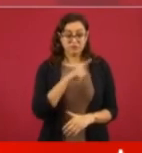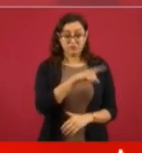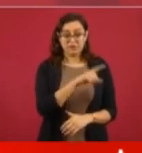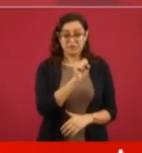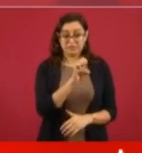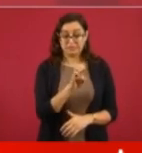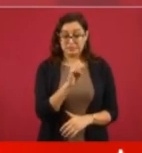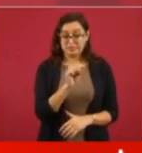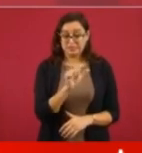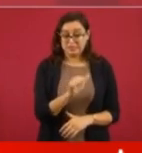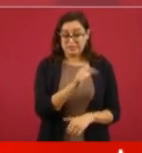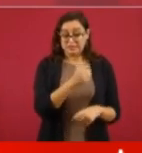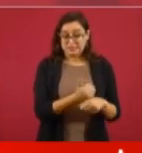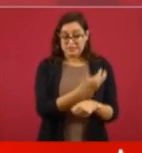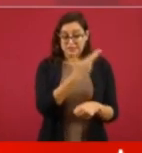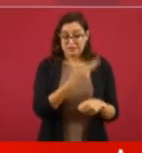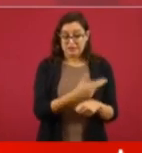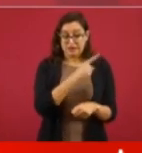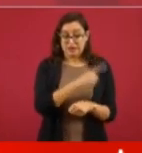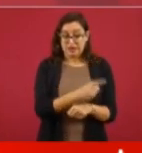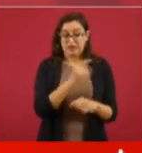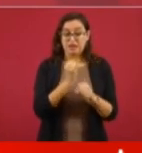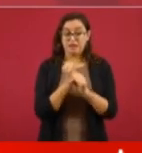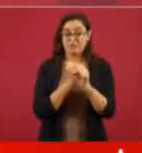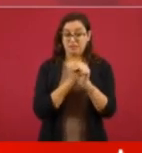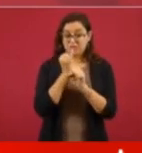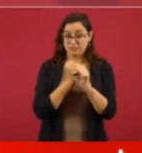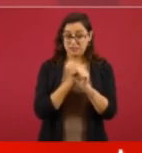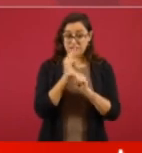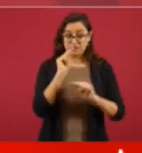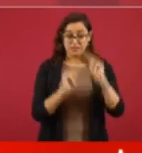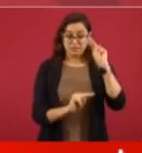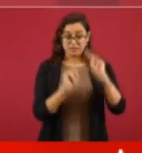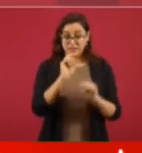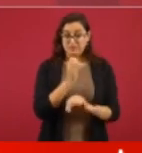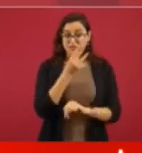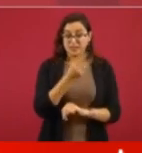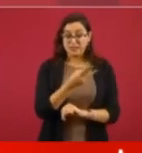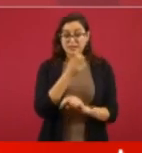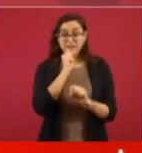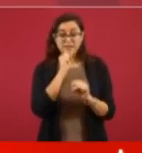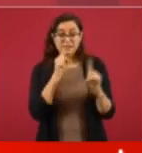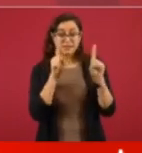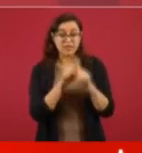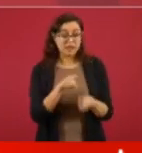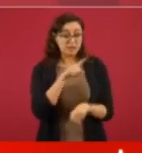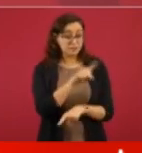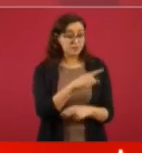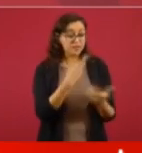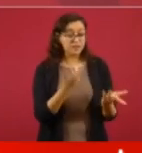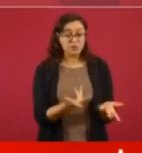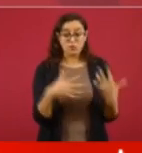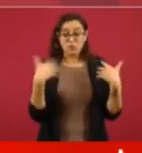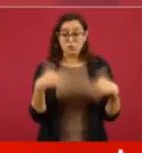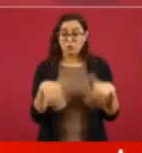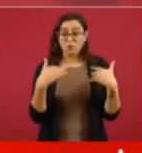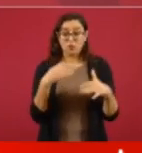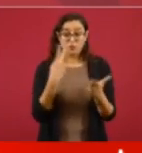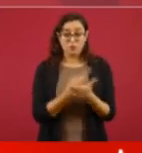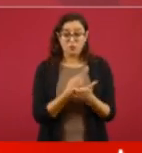ese mérito, ese premio nacional